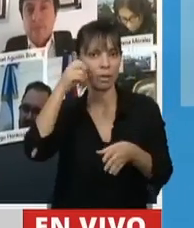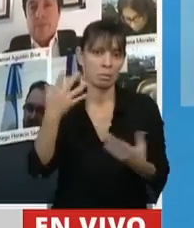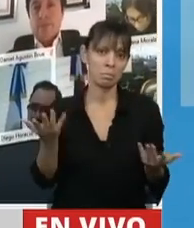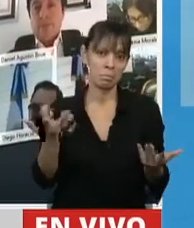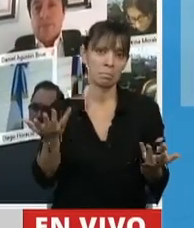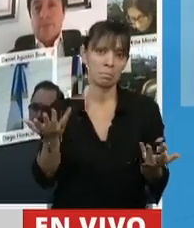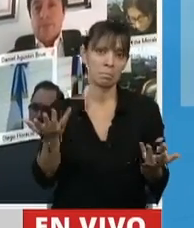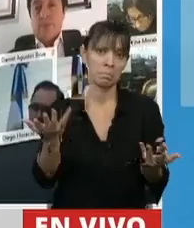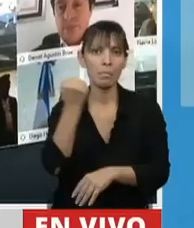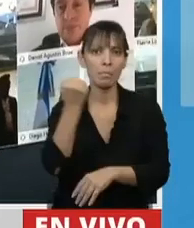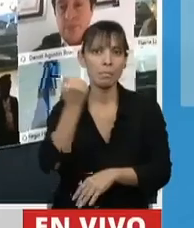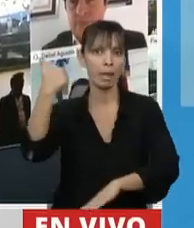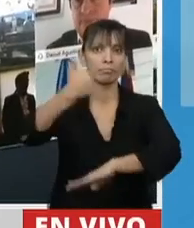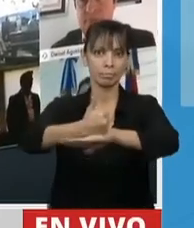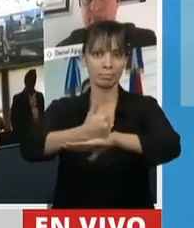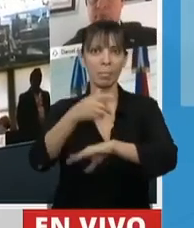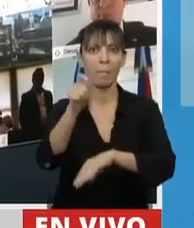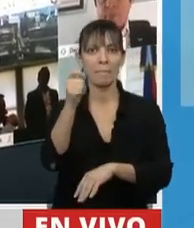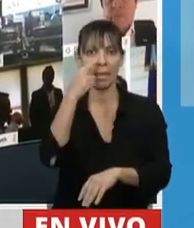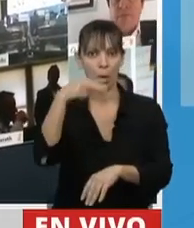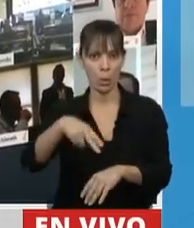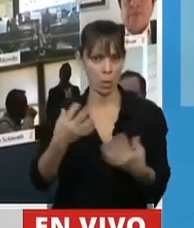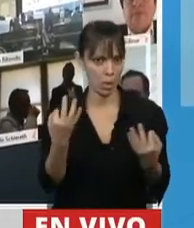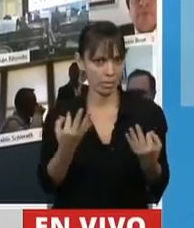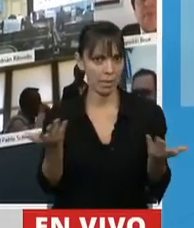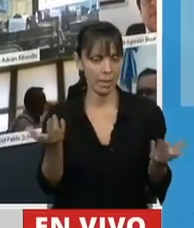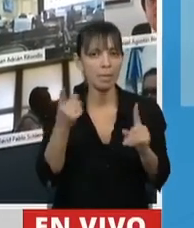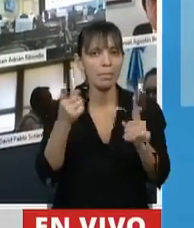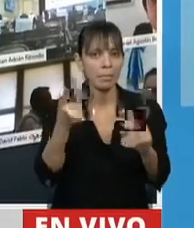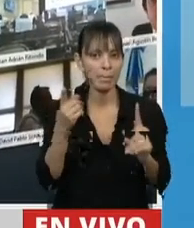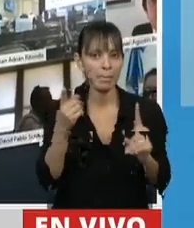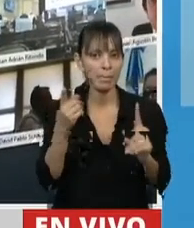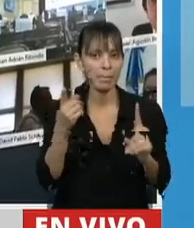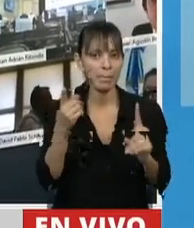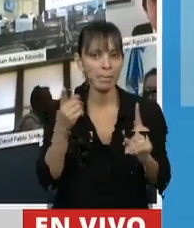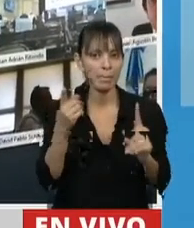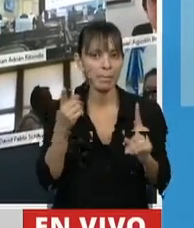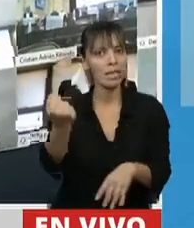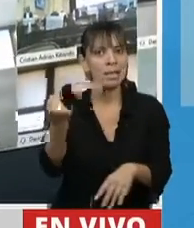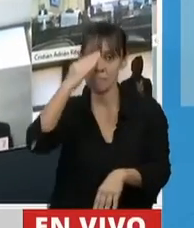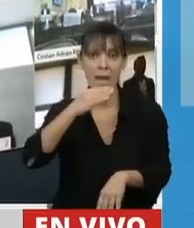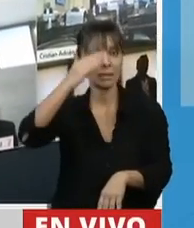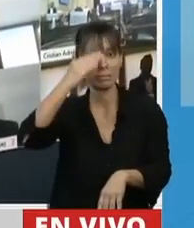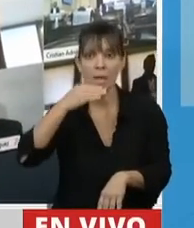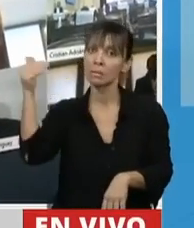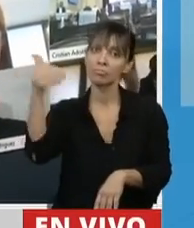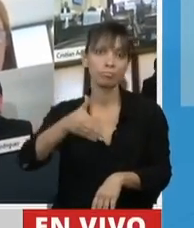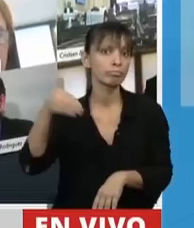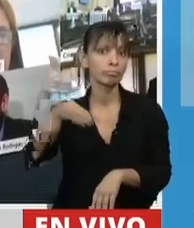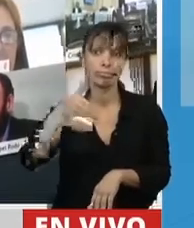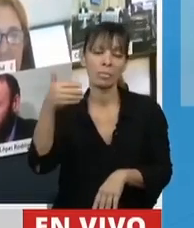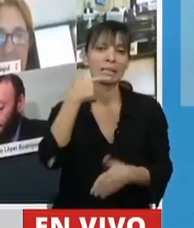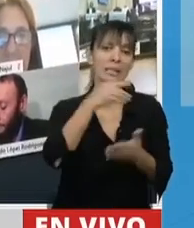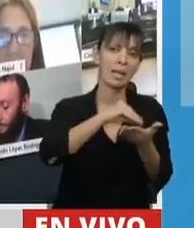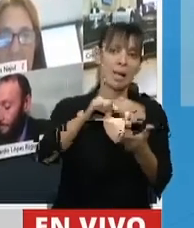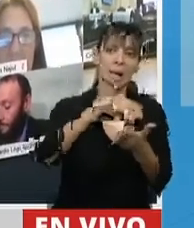muy importante que vengan el mes de junio pero que además alternativamente todos los meses en el Senado y en la Cámara de Diputados